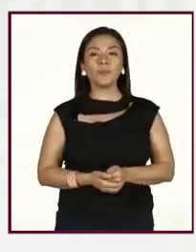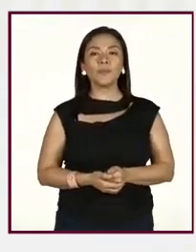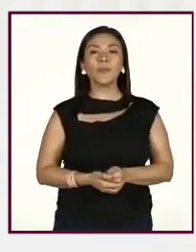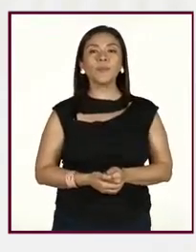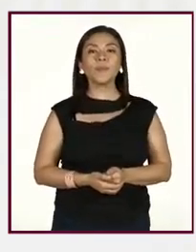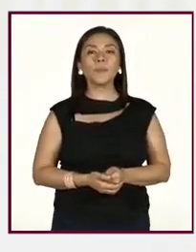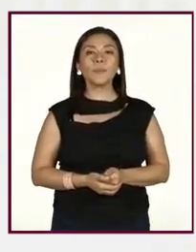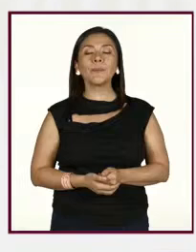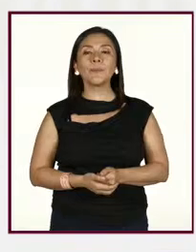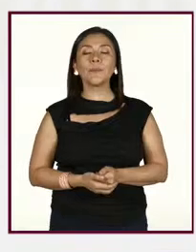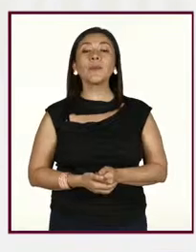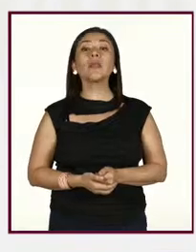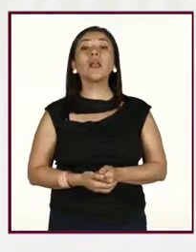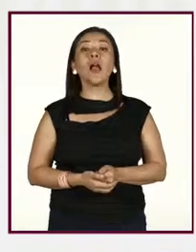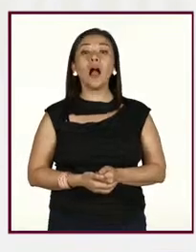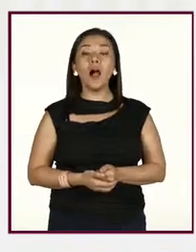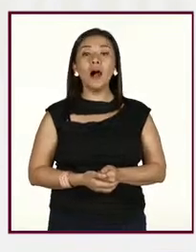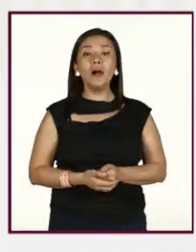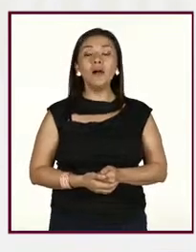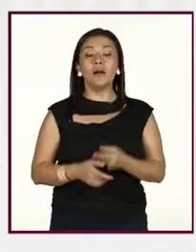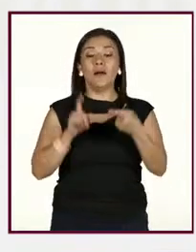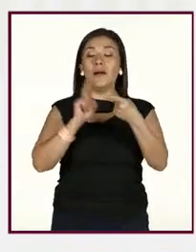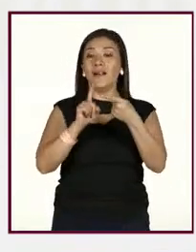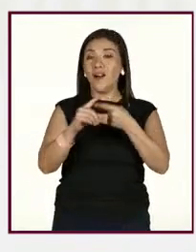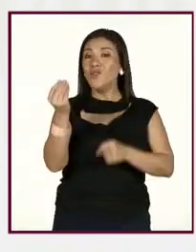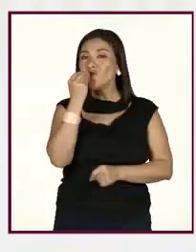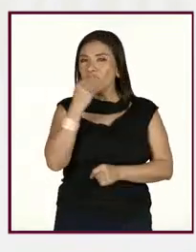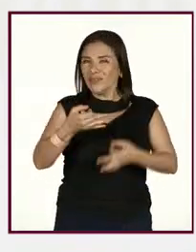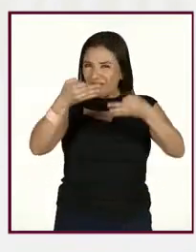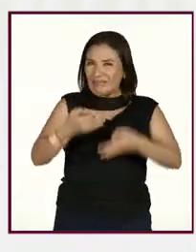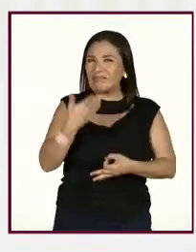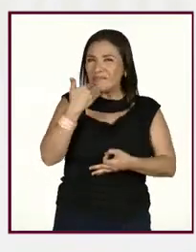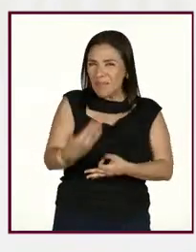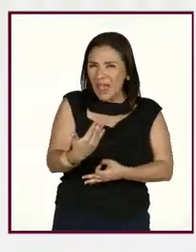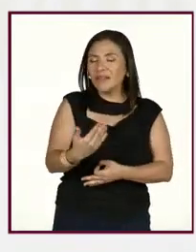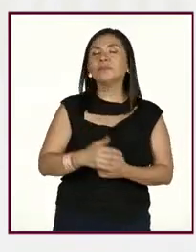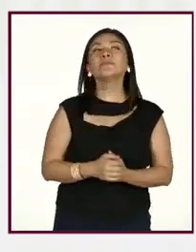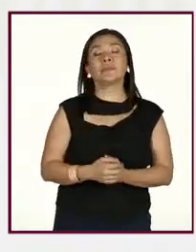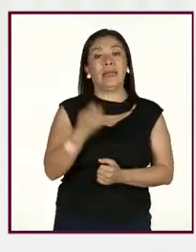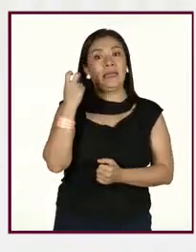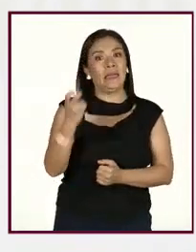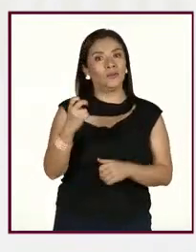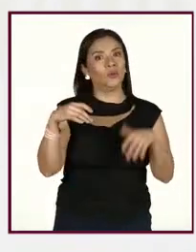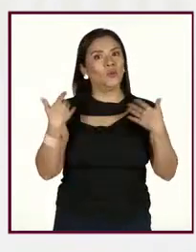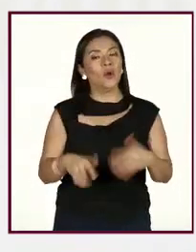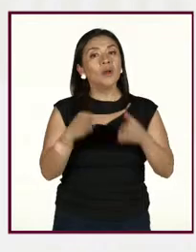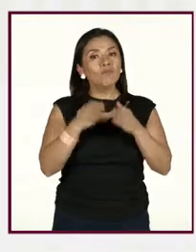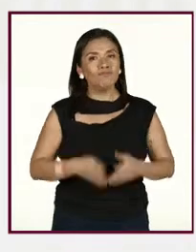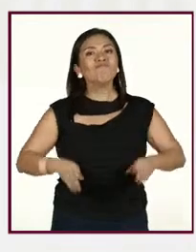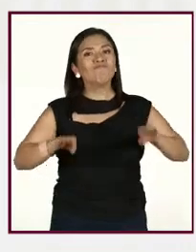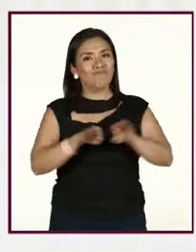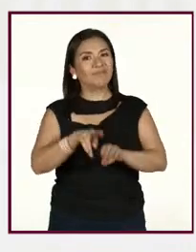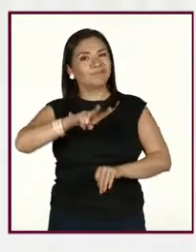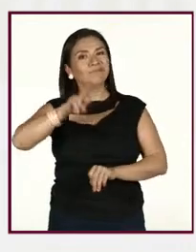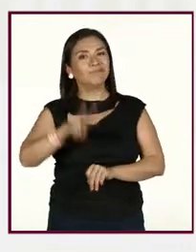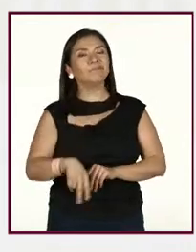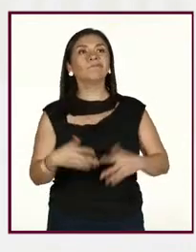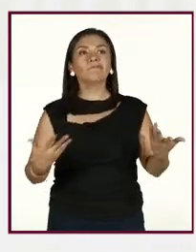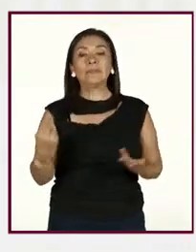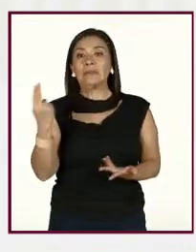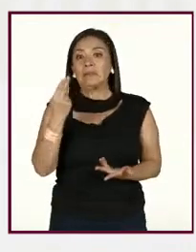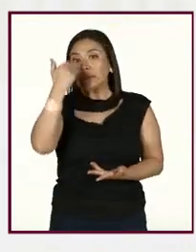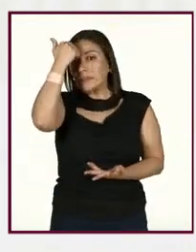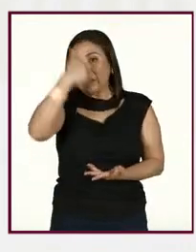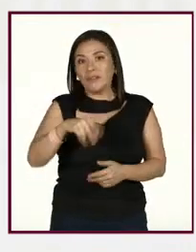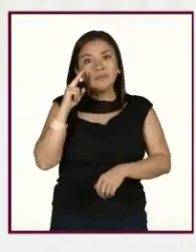Bueno, en cuanto a la alimentación nutritiva, bueno, este es un aspecto bien importante que hay